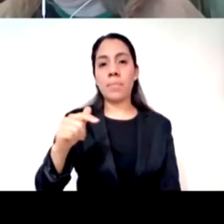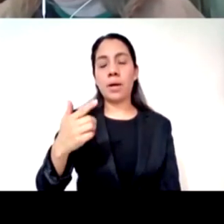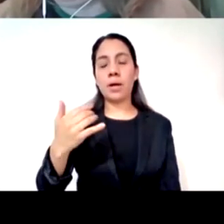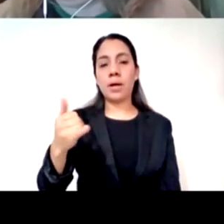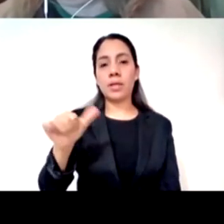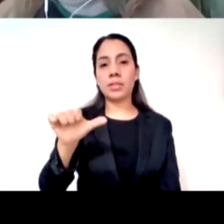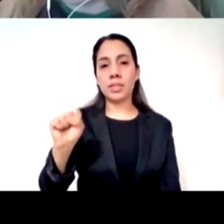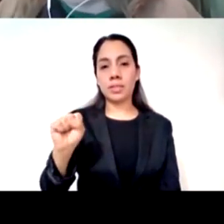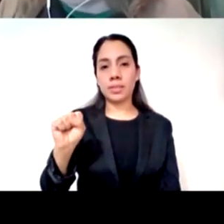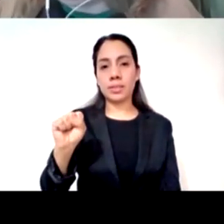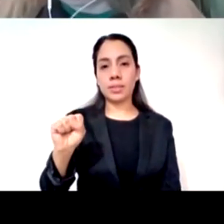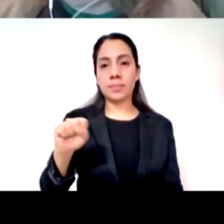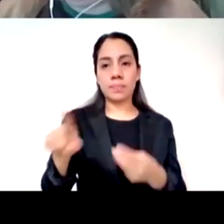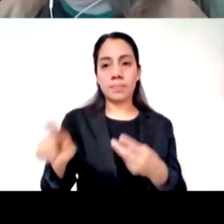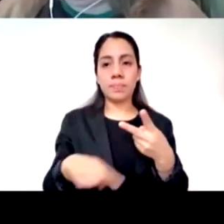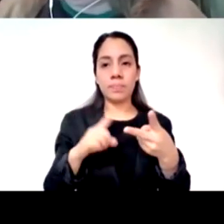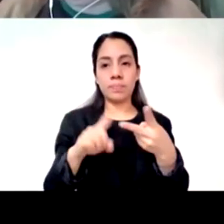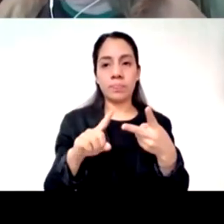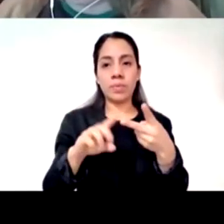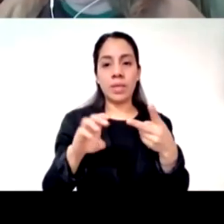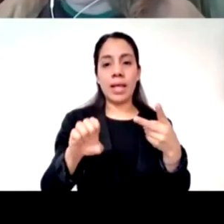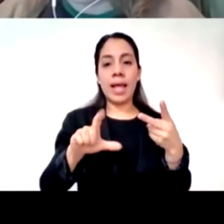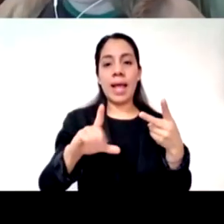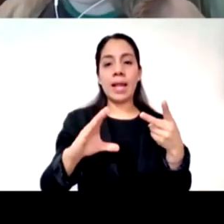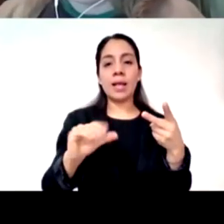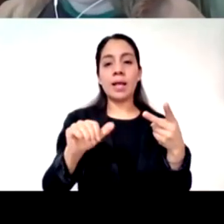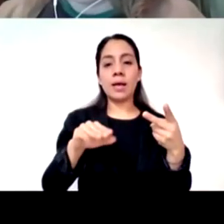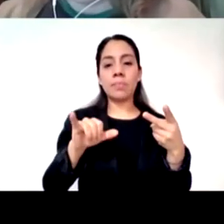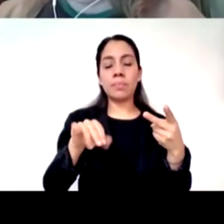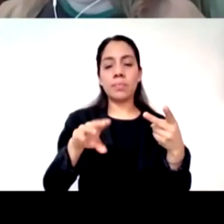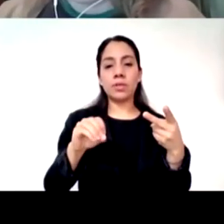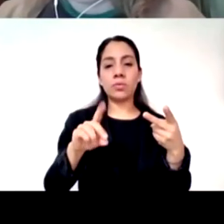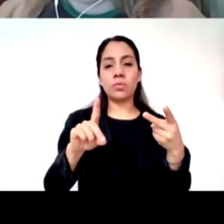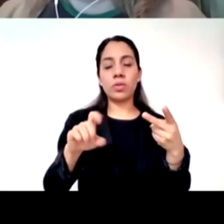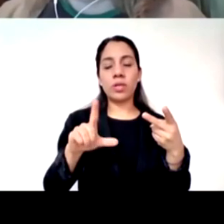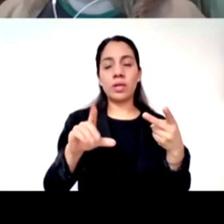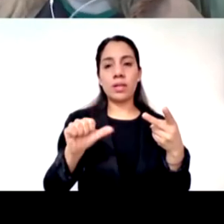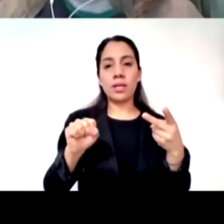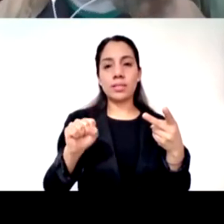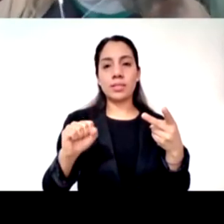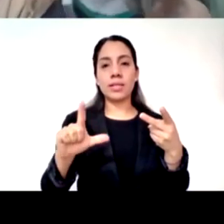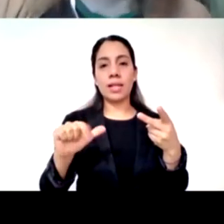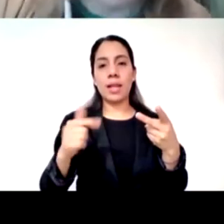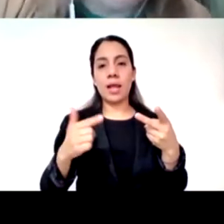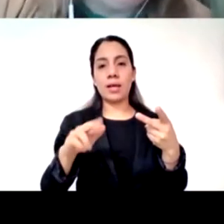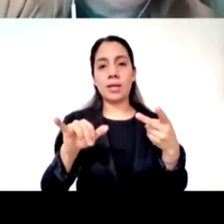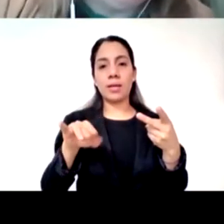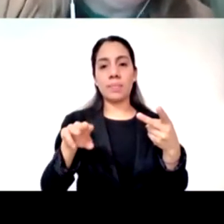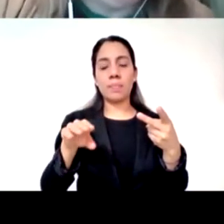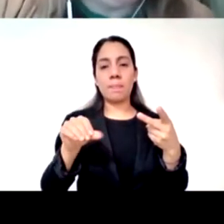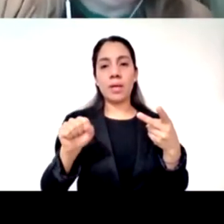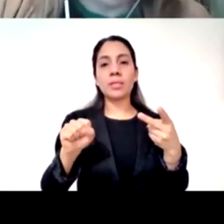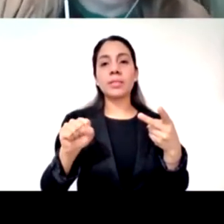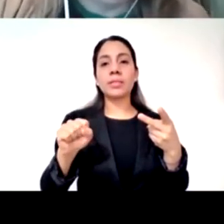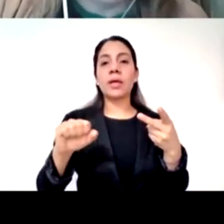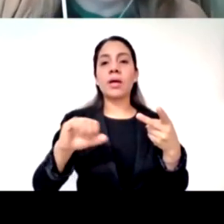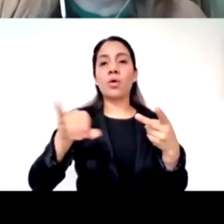Martel el camino de las lágrimas de Jorge Bucay padrísimo ¿se te ocurre alguno misoren?